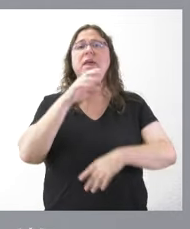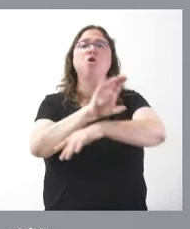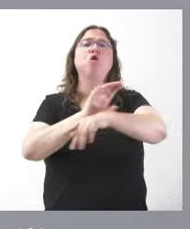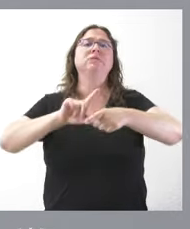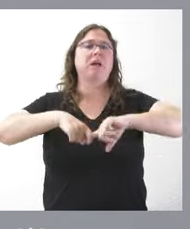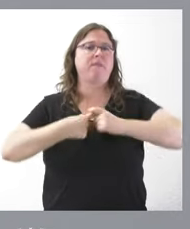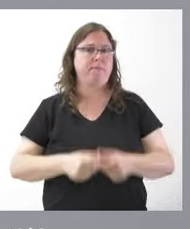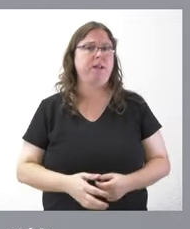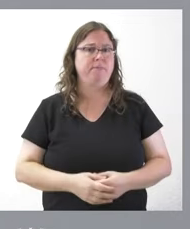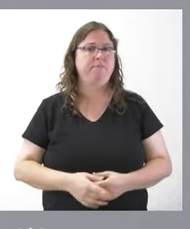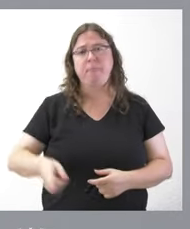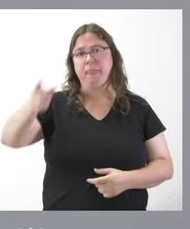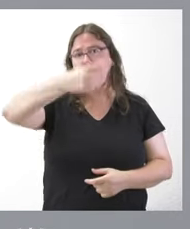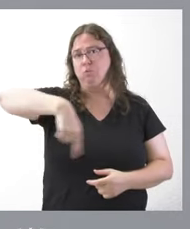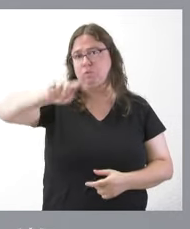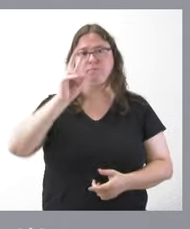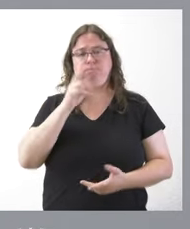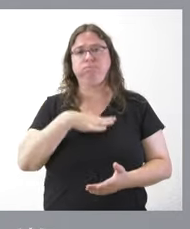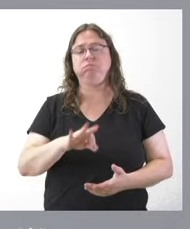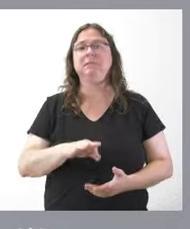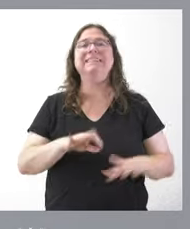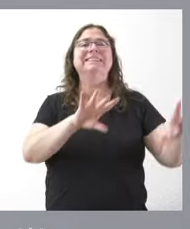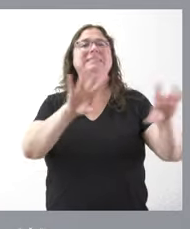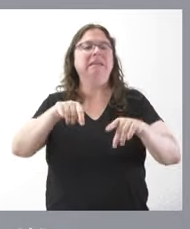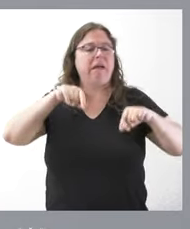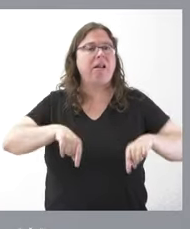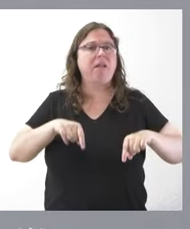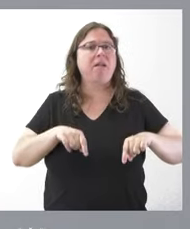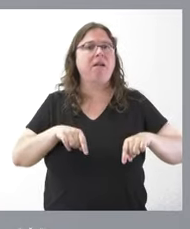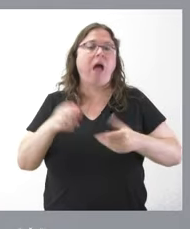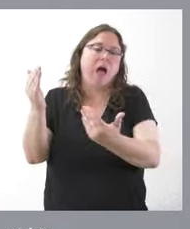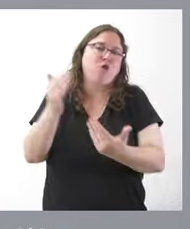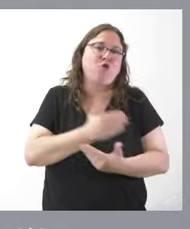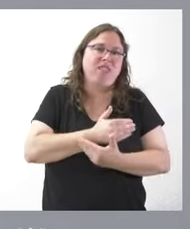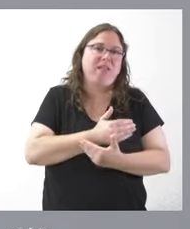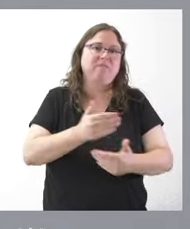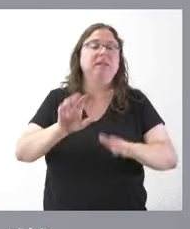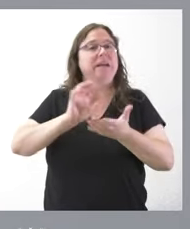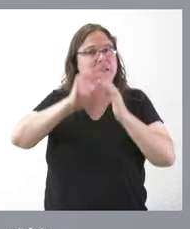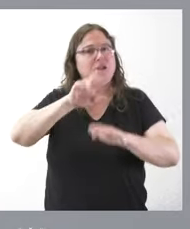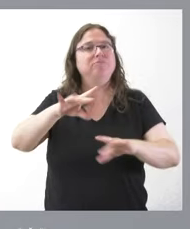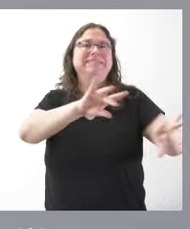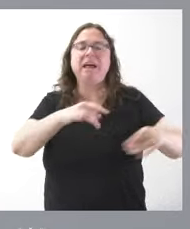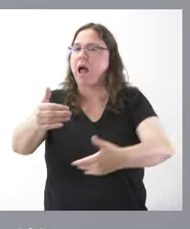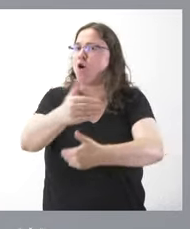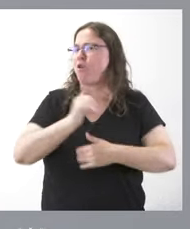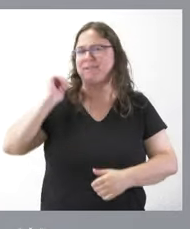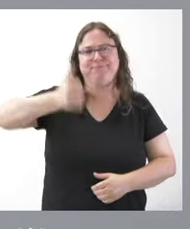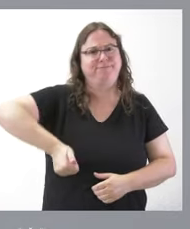Familia y que ustedes tienen disposición de ella esta es una tierra de acogida Castilla y León es una tierra de acogida lo hemos sido siempre